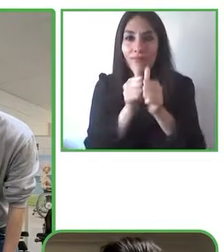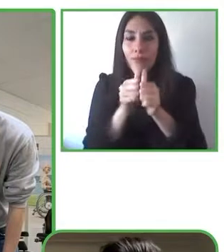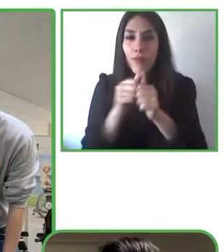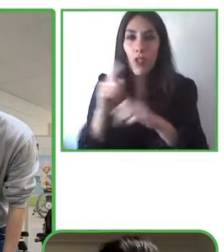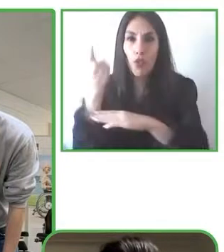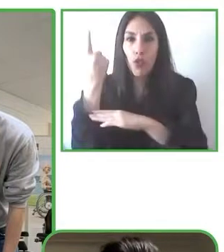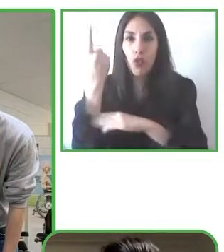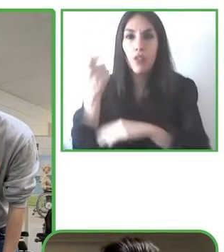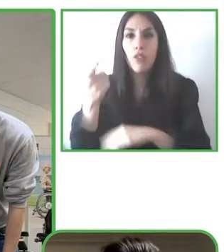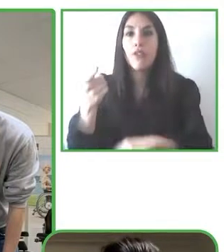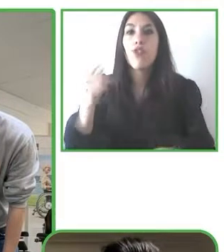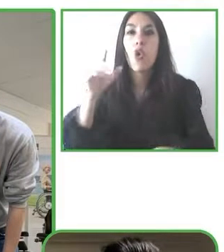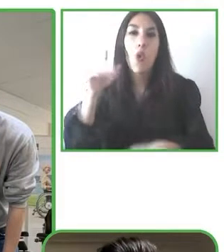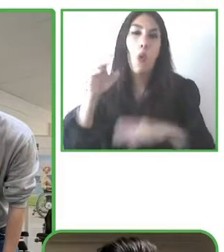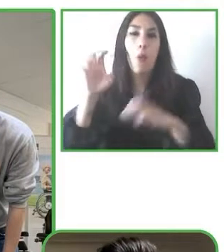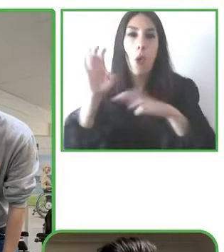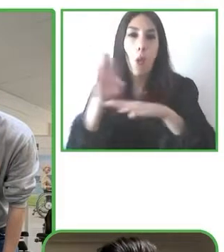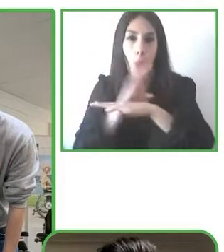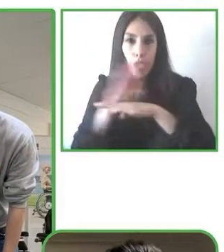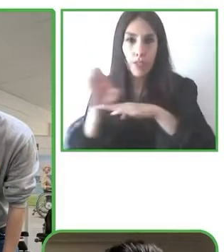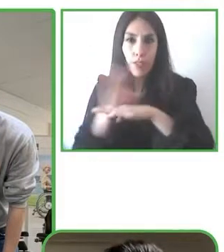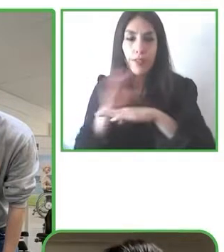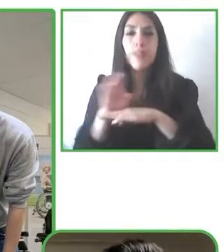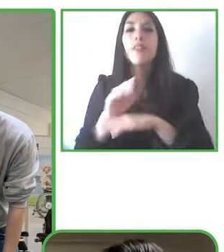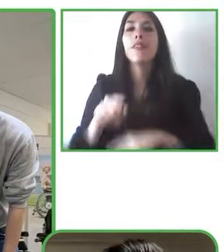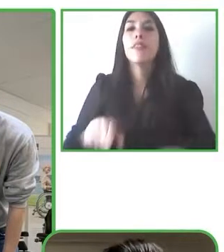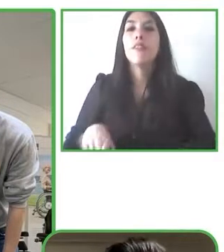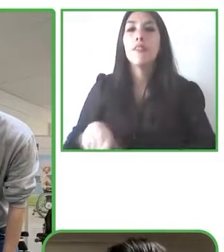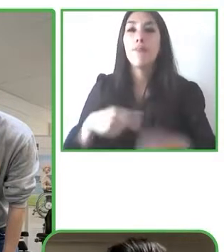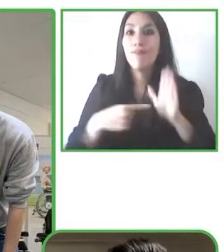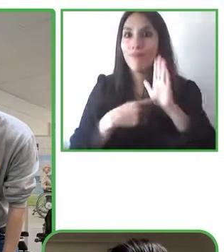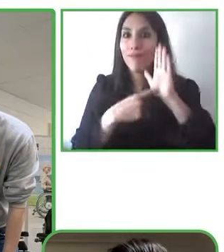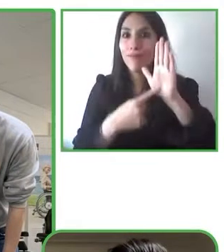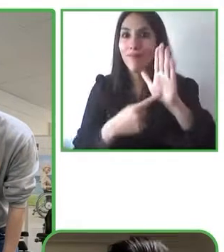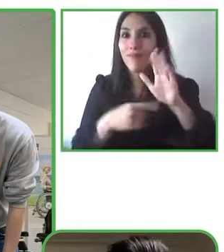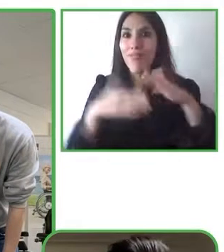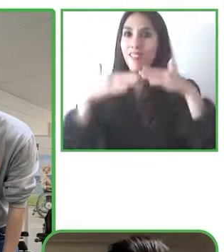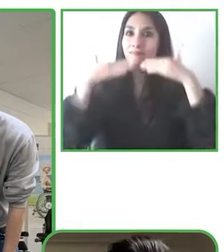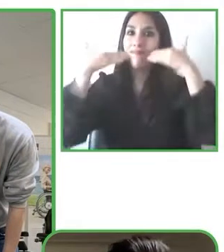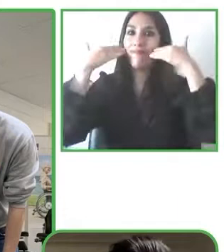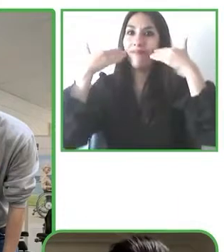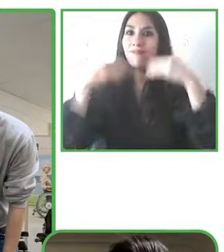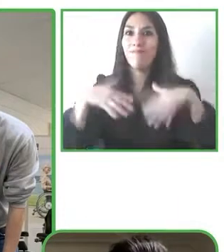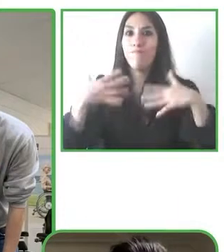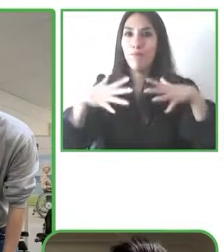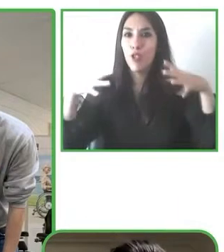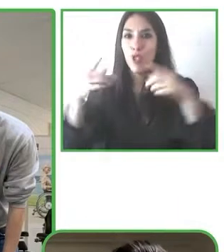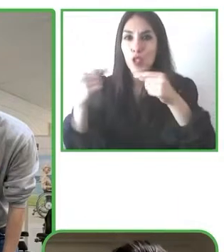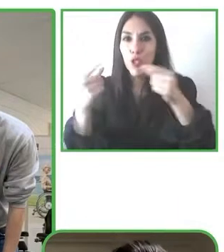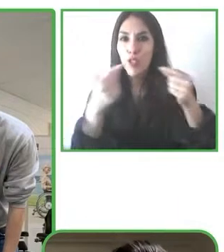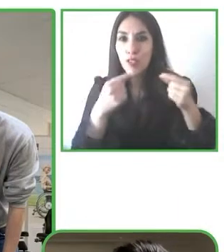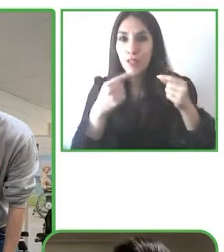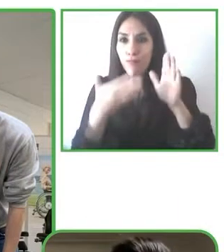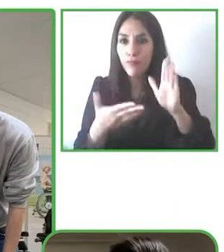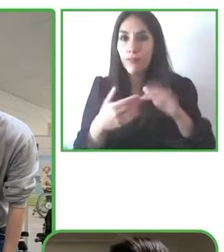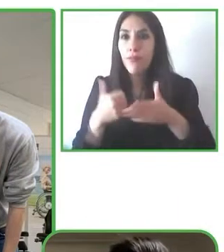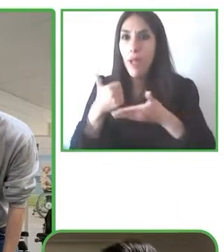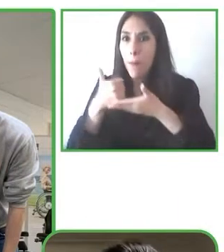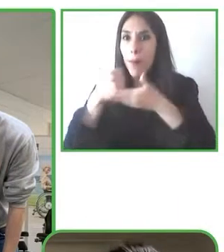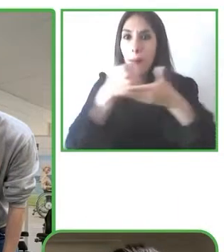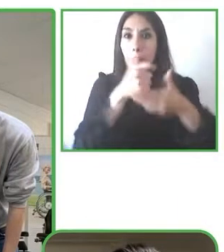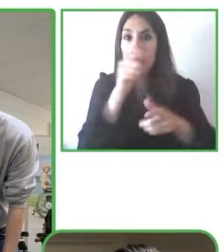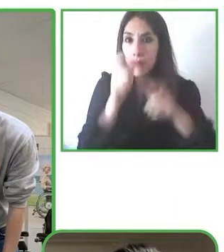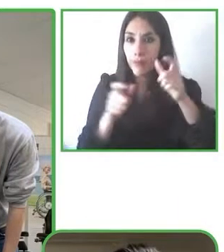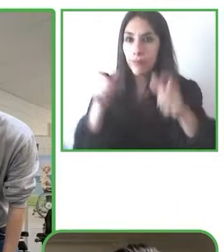sonrisa, nos muestra por qué estamos haciendo lo que estamos haciendo para ayudar a las personas a integrar este tipo de